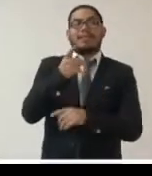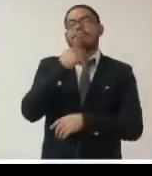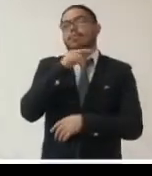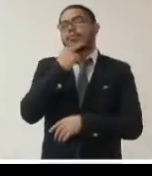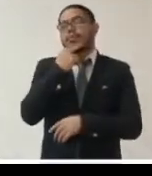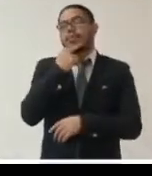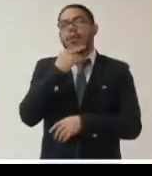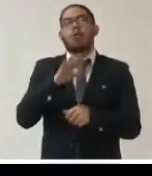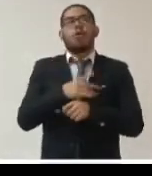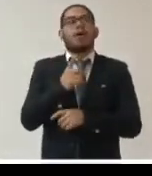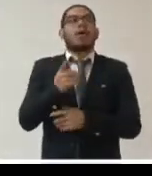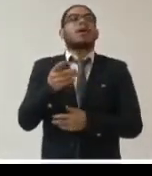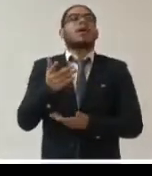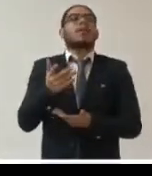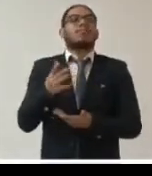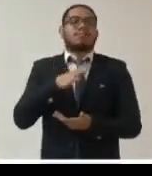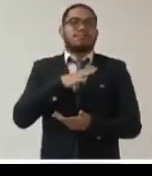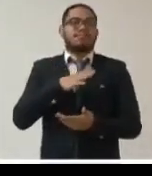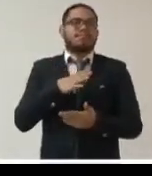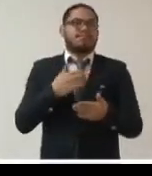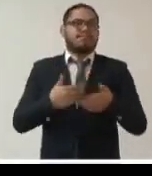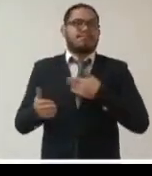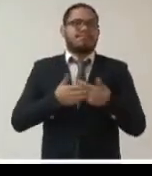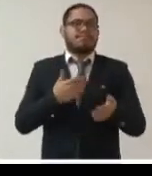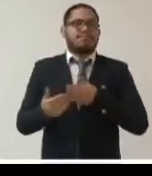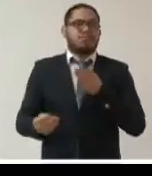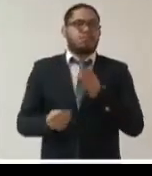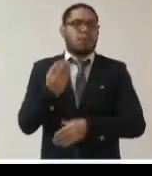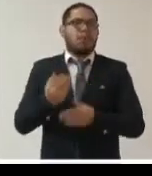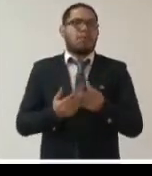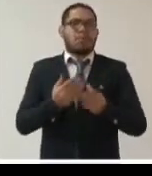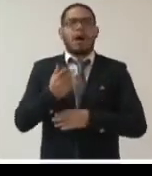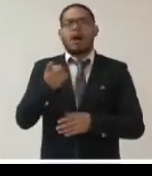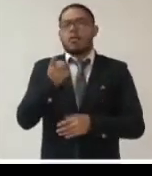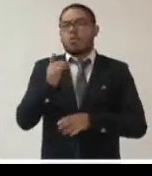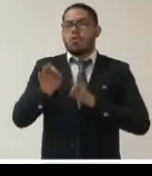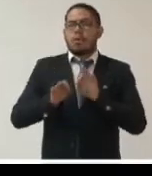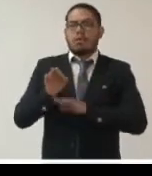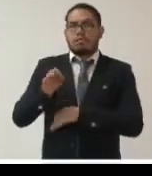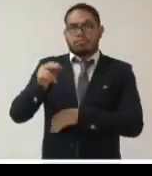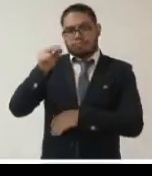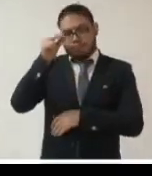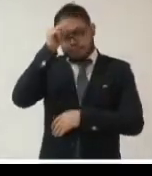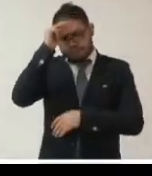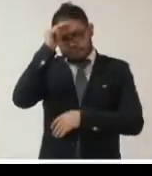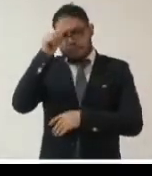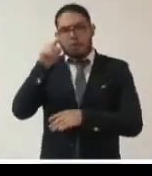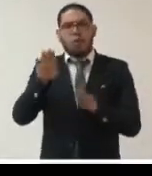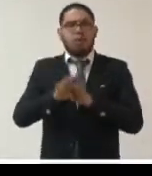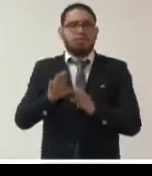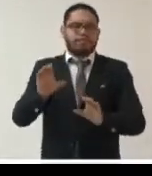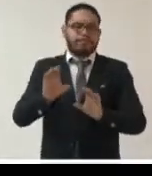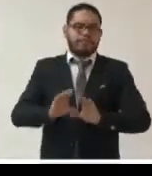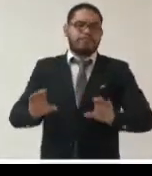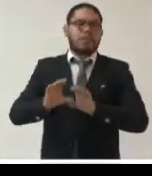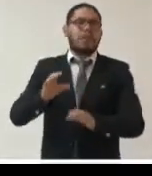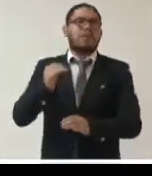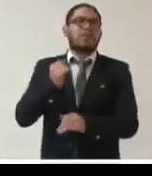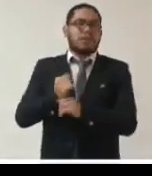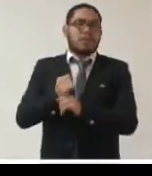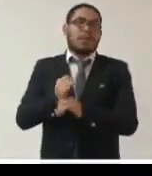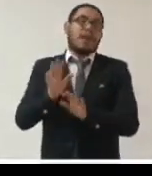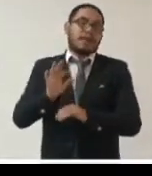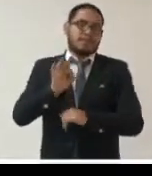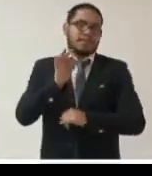porque están bastante a la vanguardia en los temas de tratamiento de inteligencia artificial y ya por último